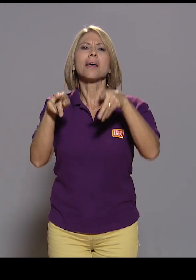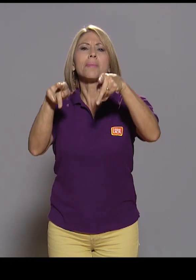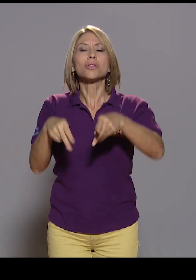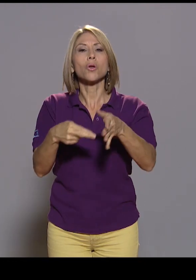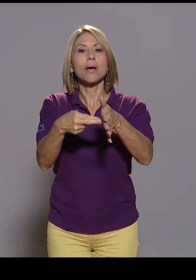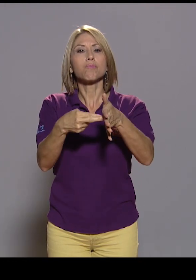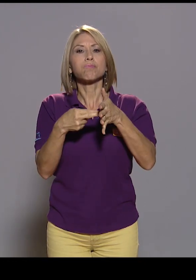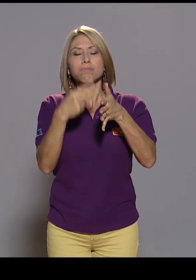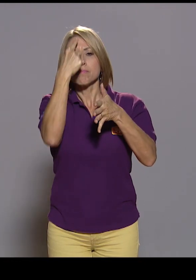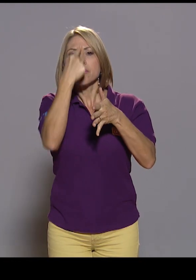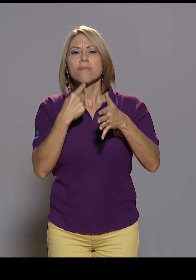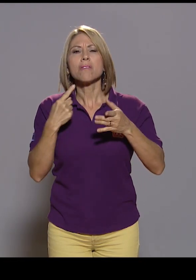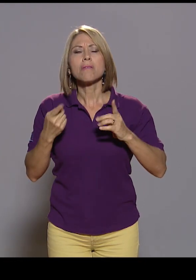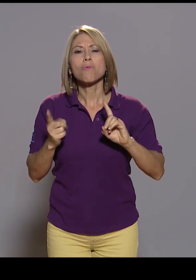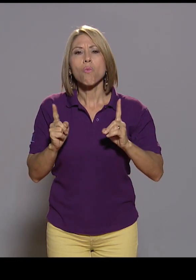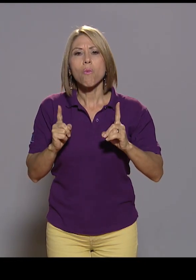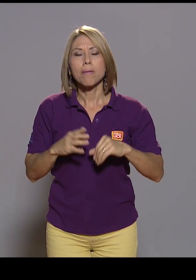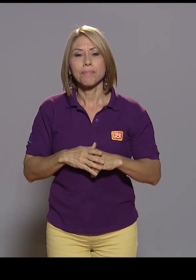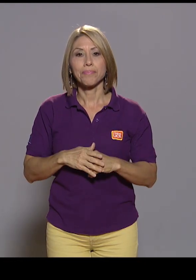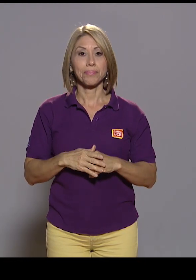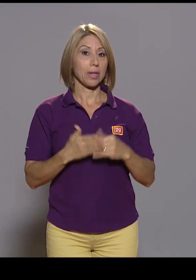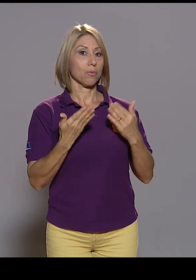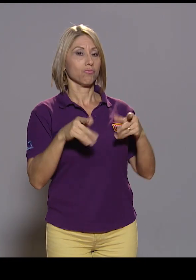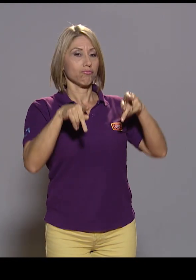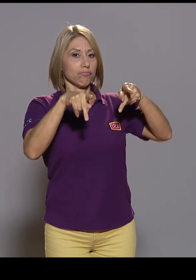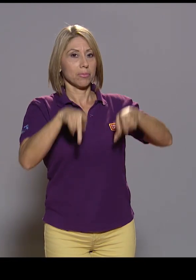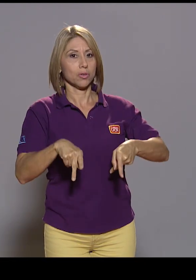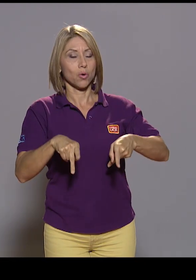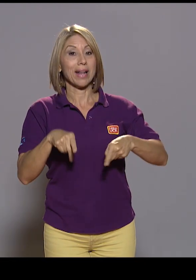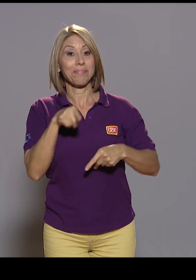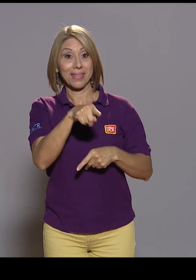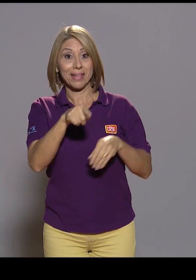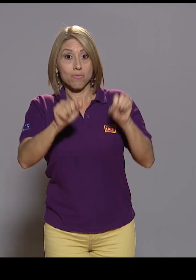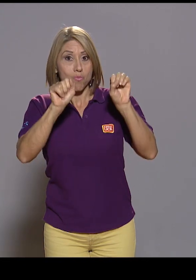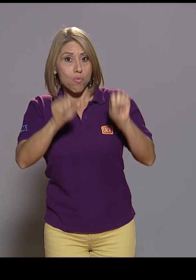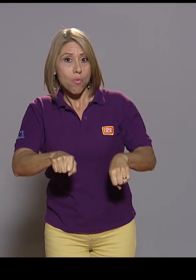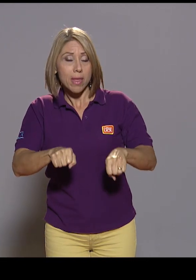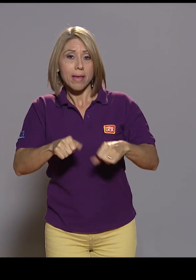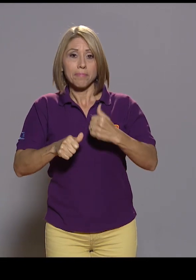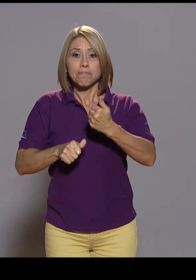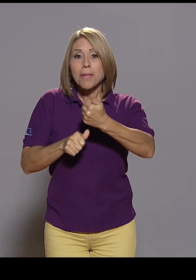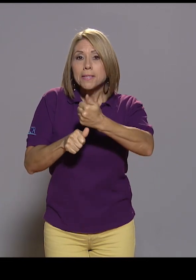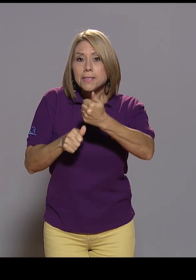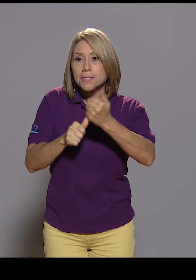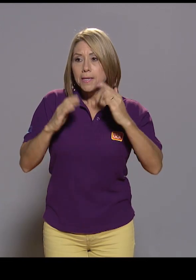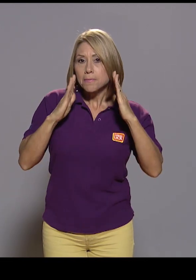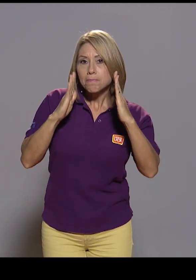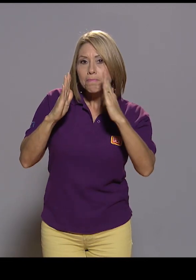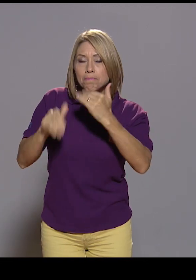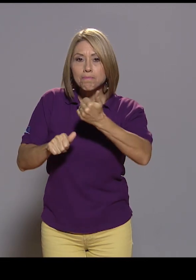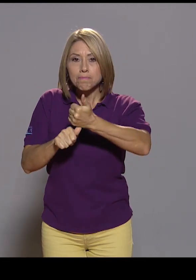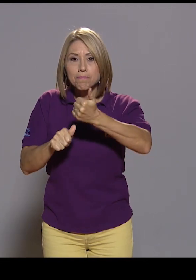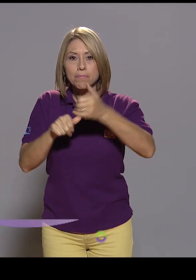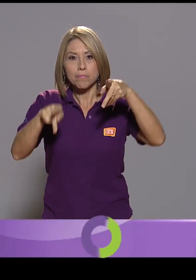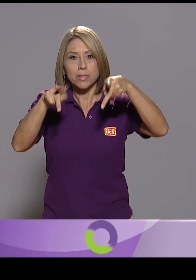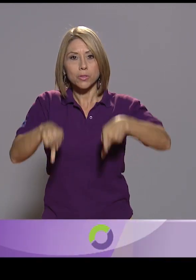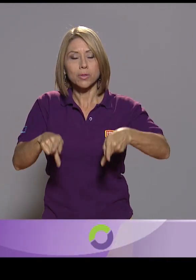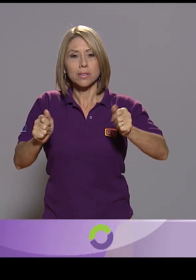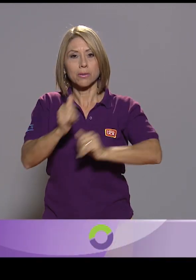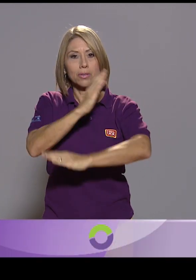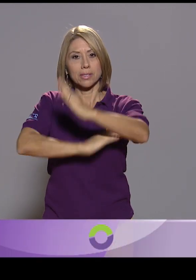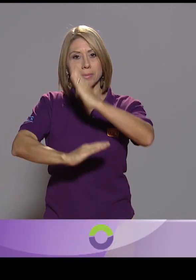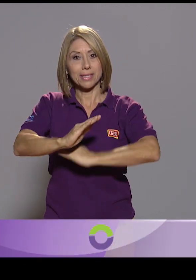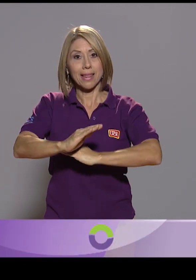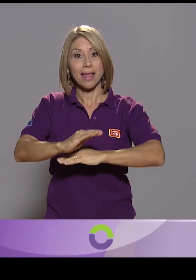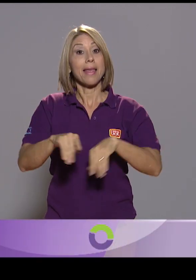Bueno, es una persona que además tenga la competencia de asistir a personas en condición de discapacidad, también